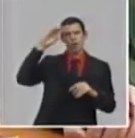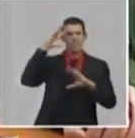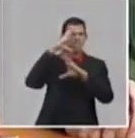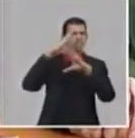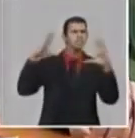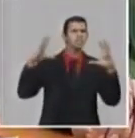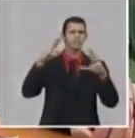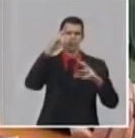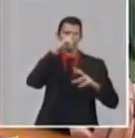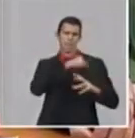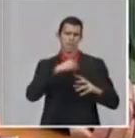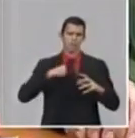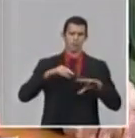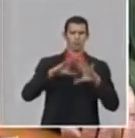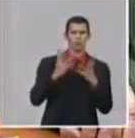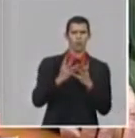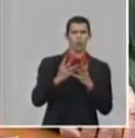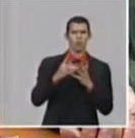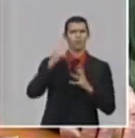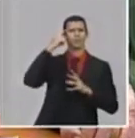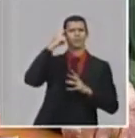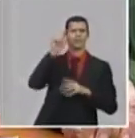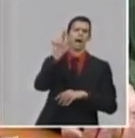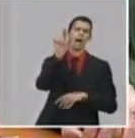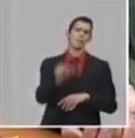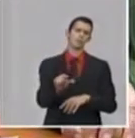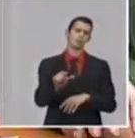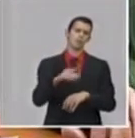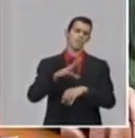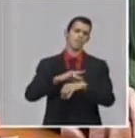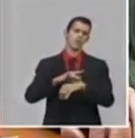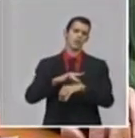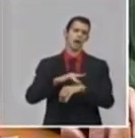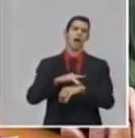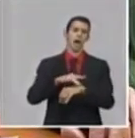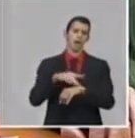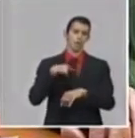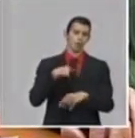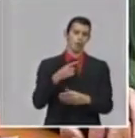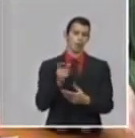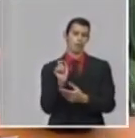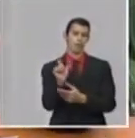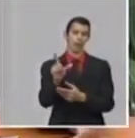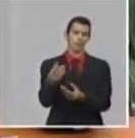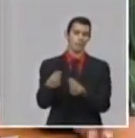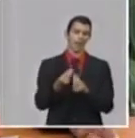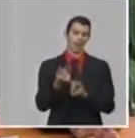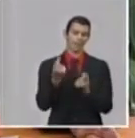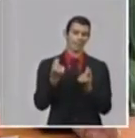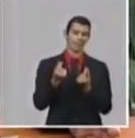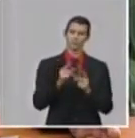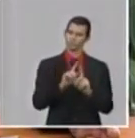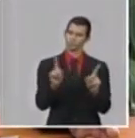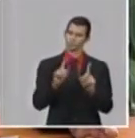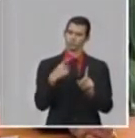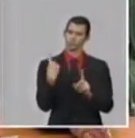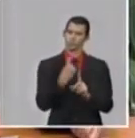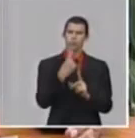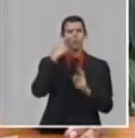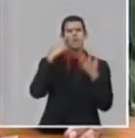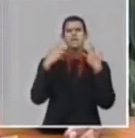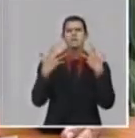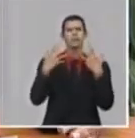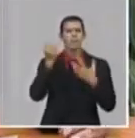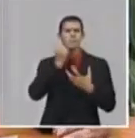persona afectada, de una patología dolorosa. Y así tenemos que actuar con